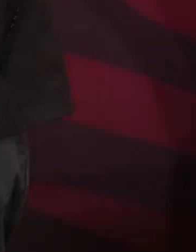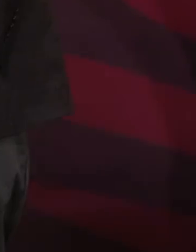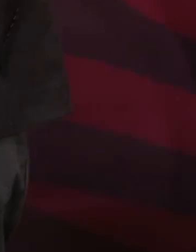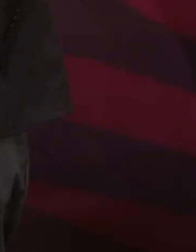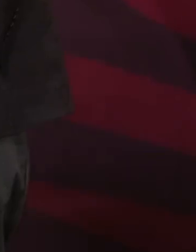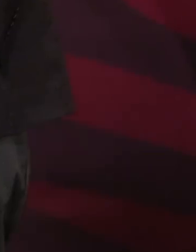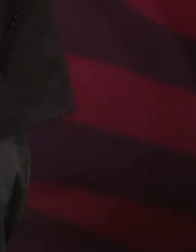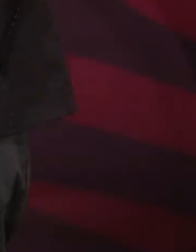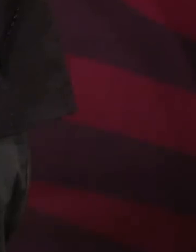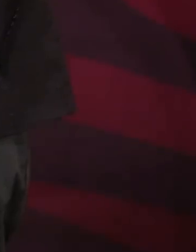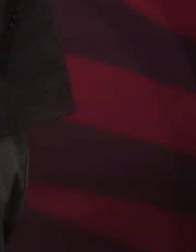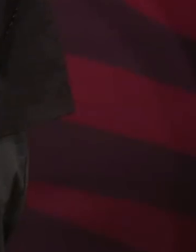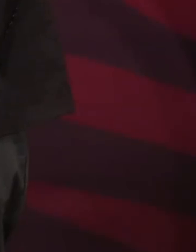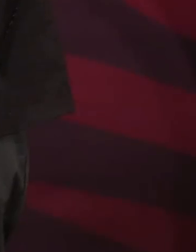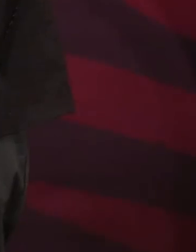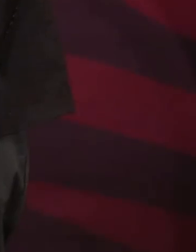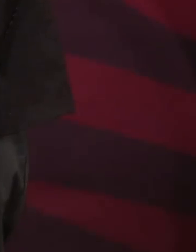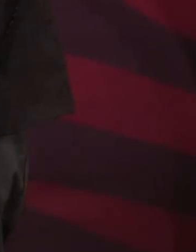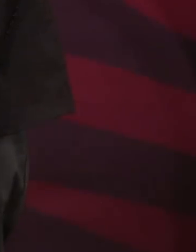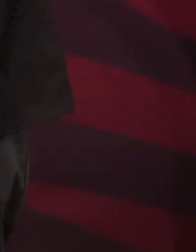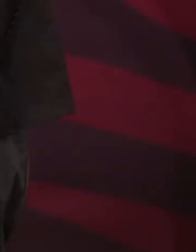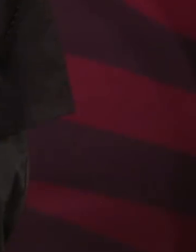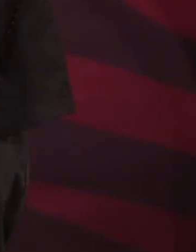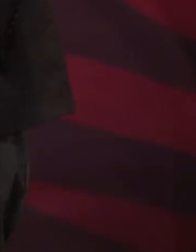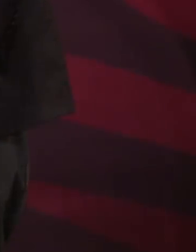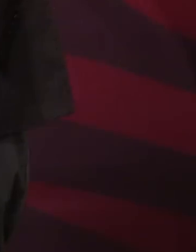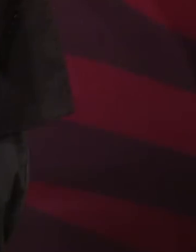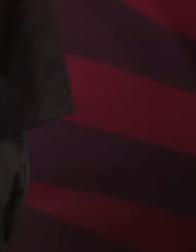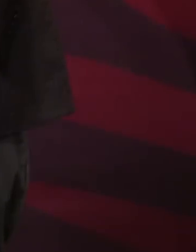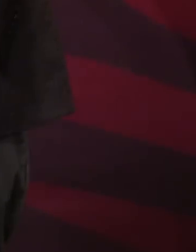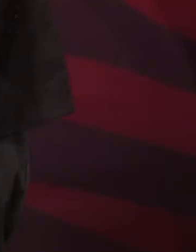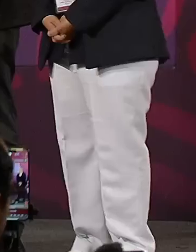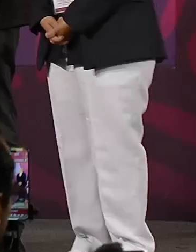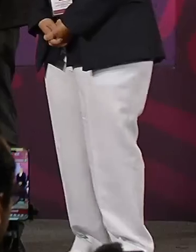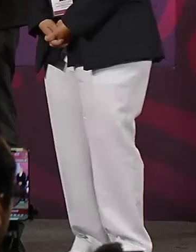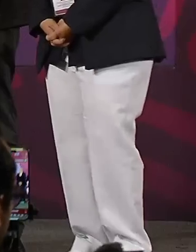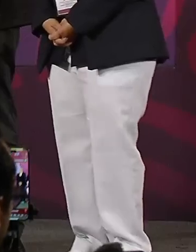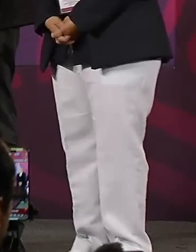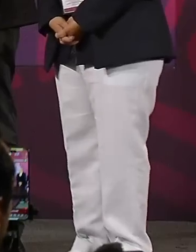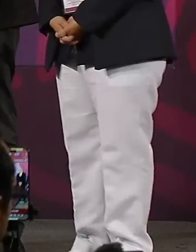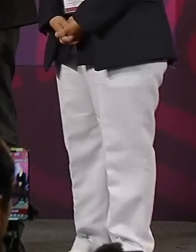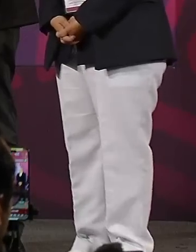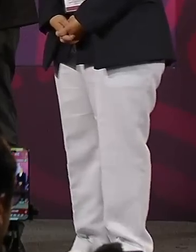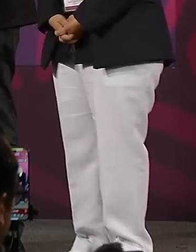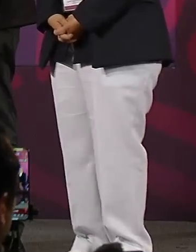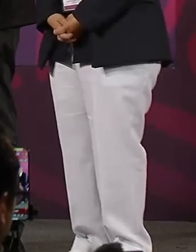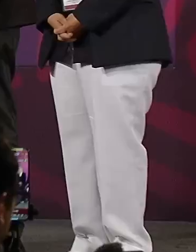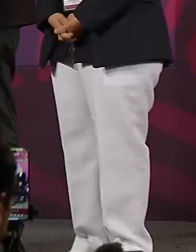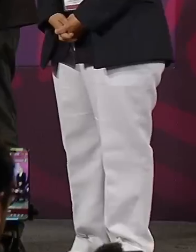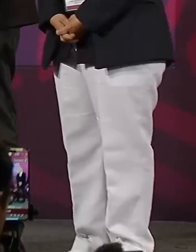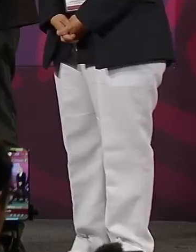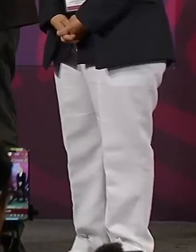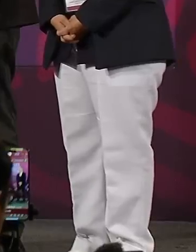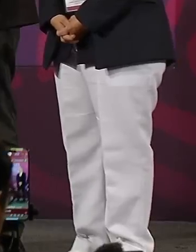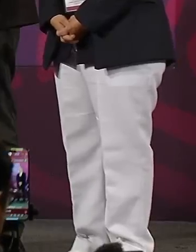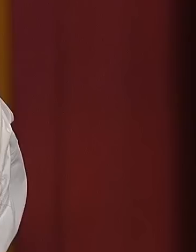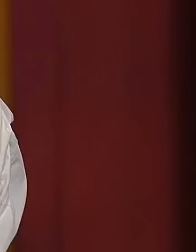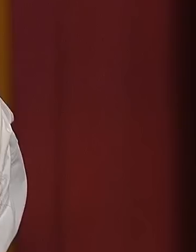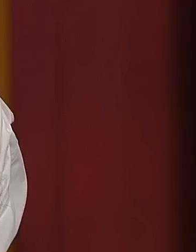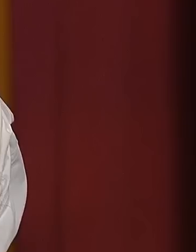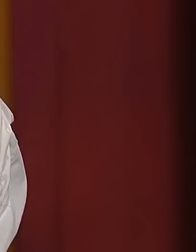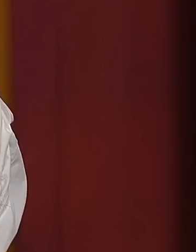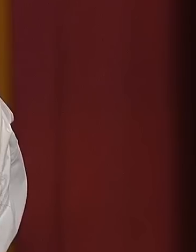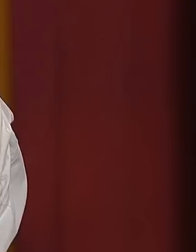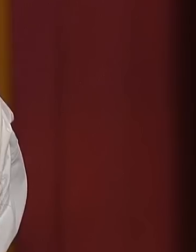Los planes de vacunación en México siempre han dado muy buenos resultados. Es una